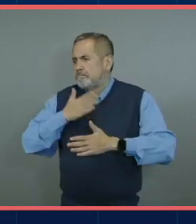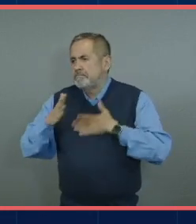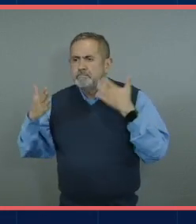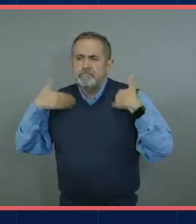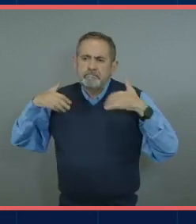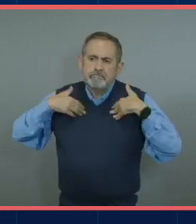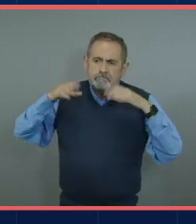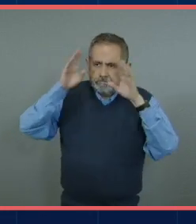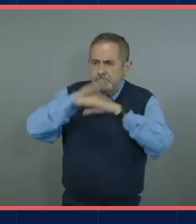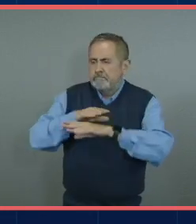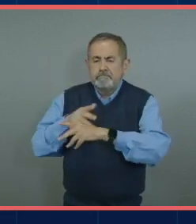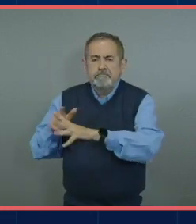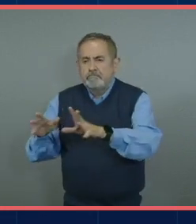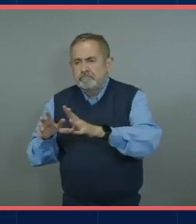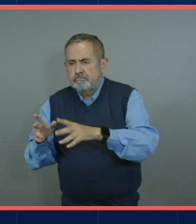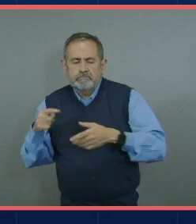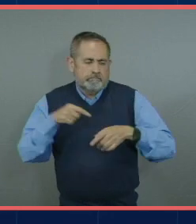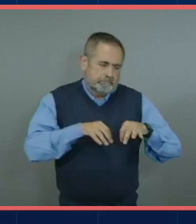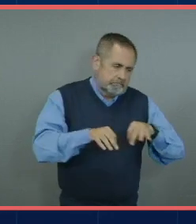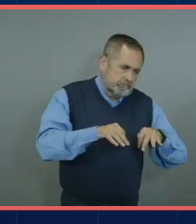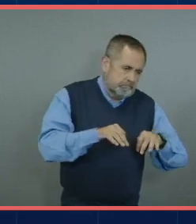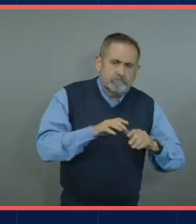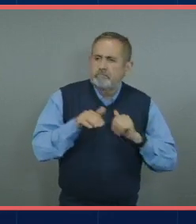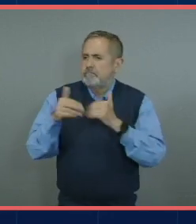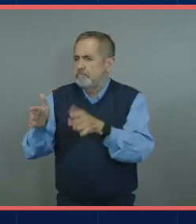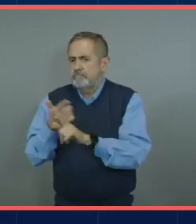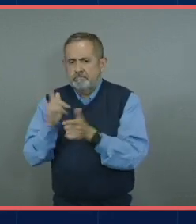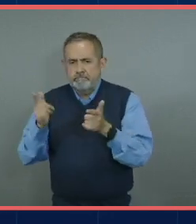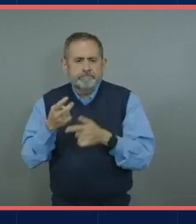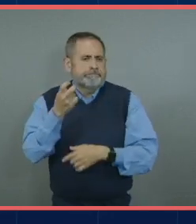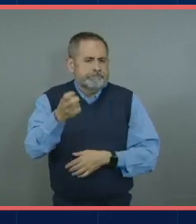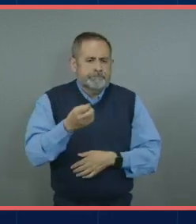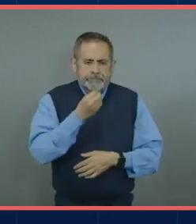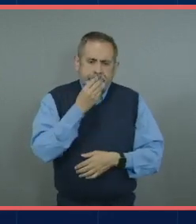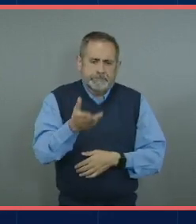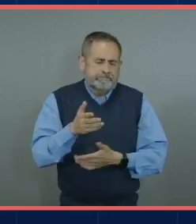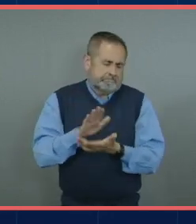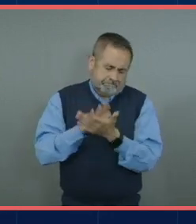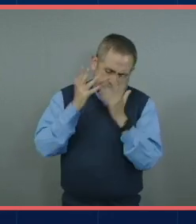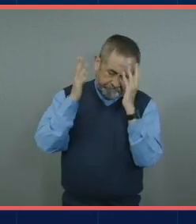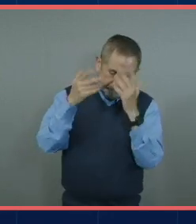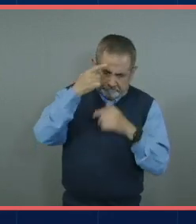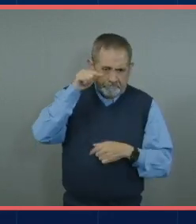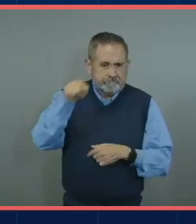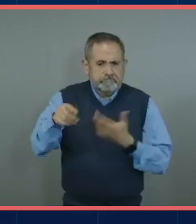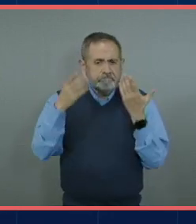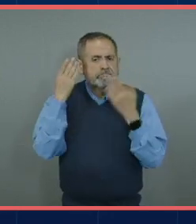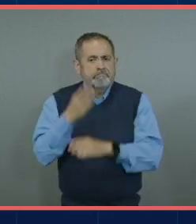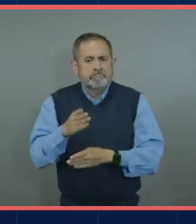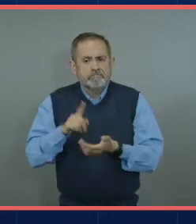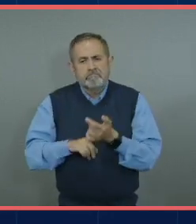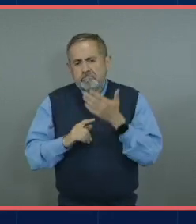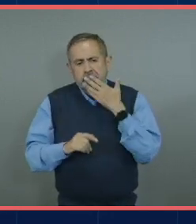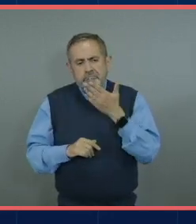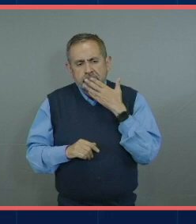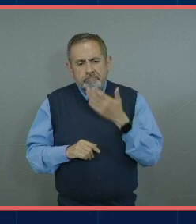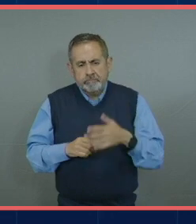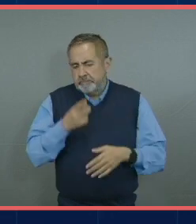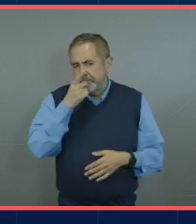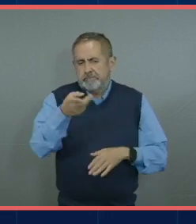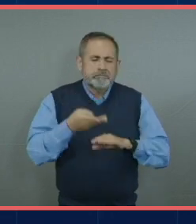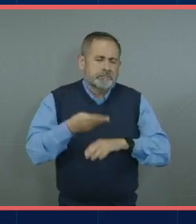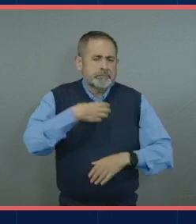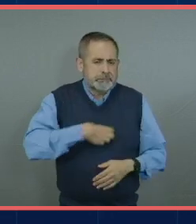yo creo que abona mucho también a nuestra productividad y es algo que le aplaudo muchísimo al banco y pues decir que estoy muy